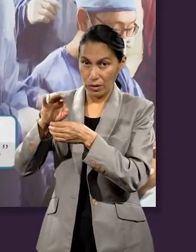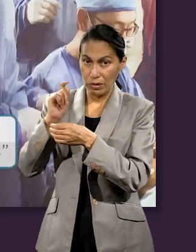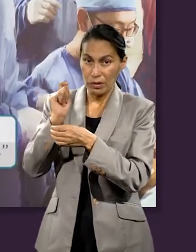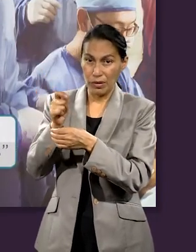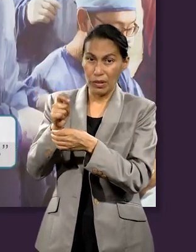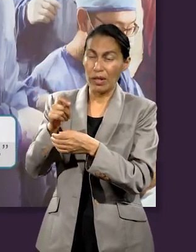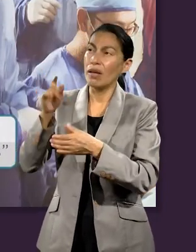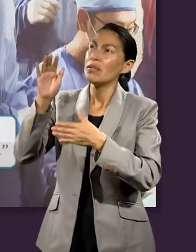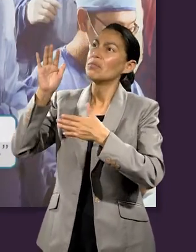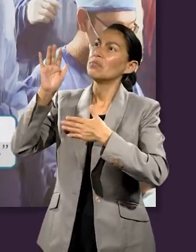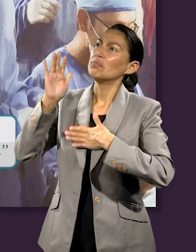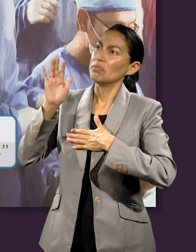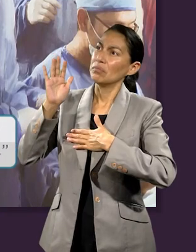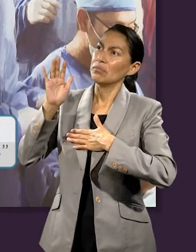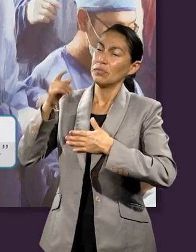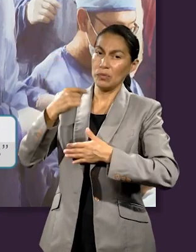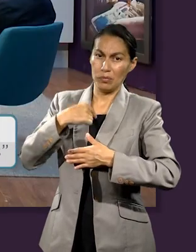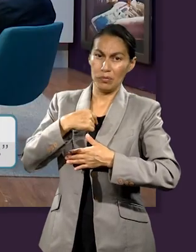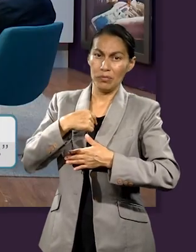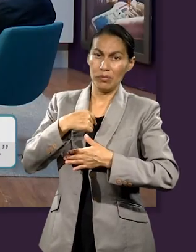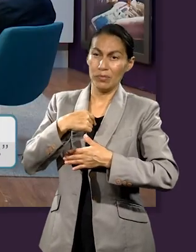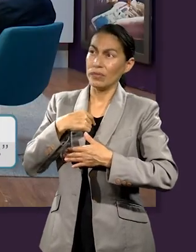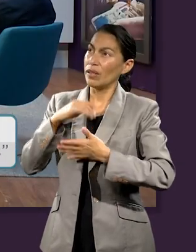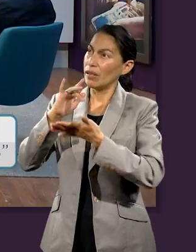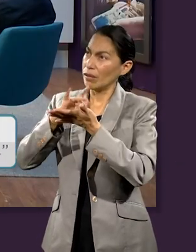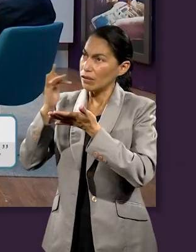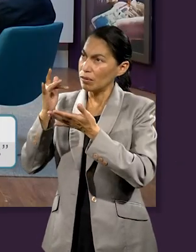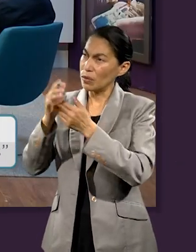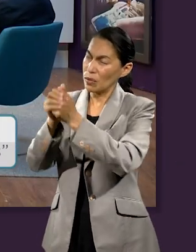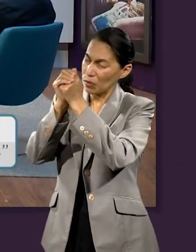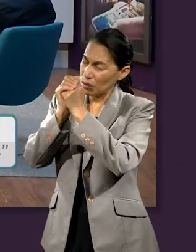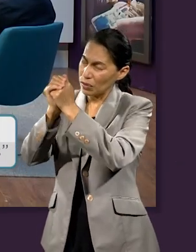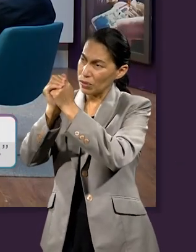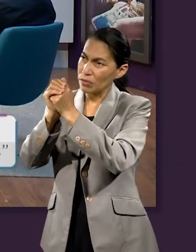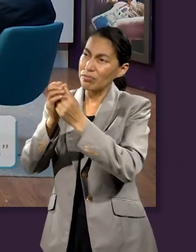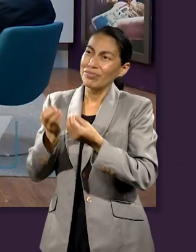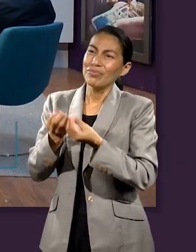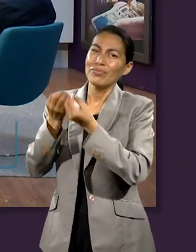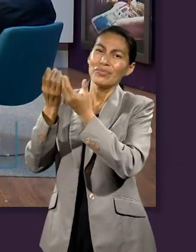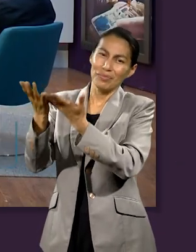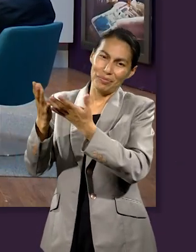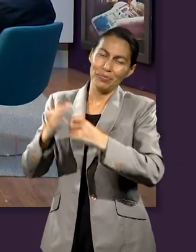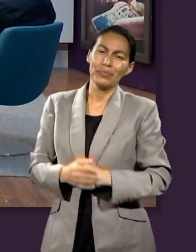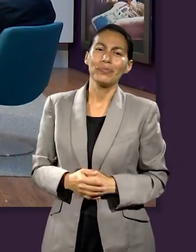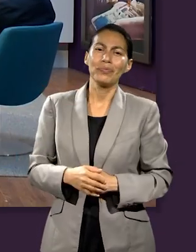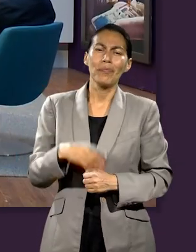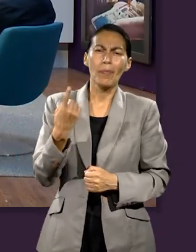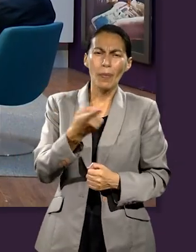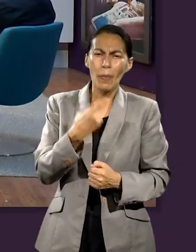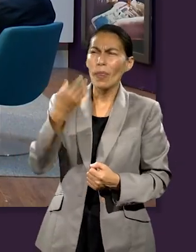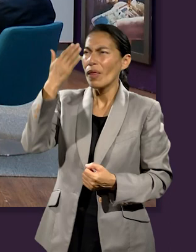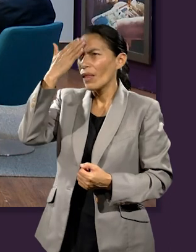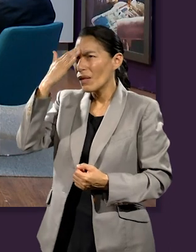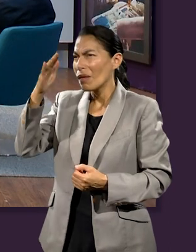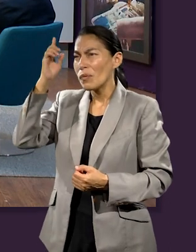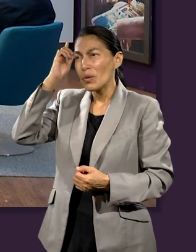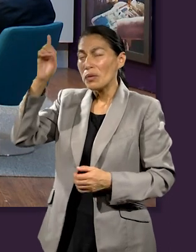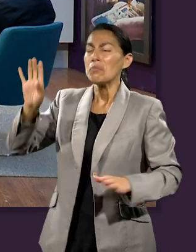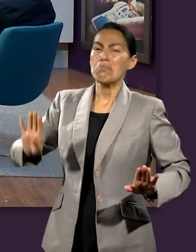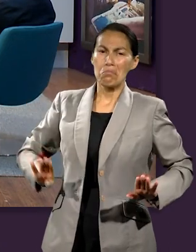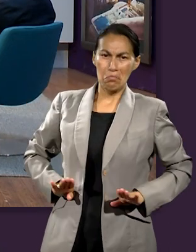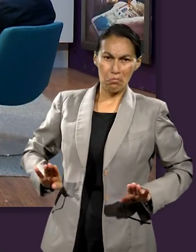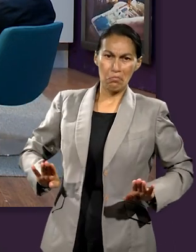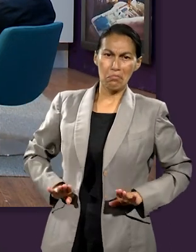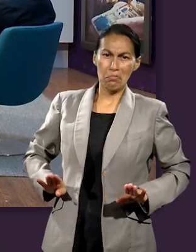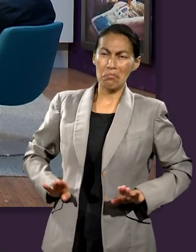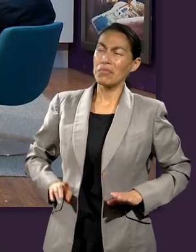de nuestro compromiso y quienes somos como adoradores. Pues conocemos y sabemos que Dios es